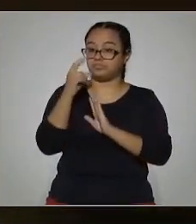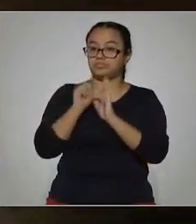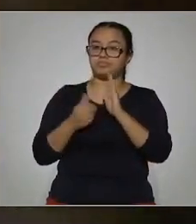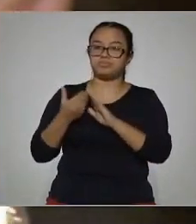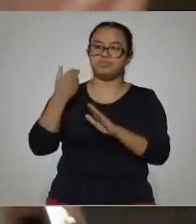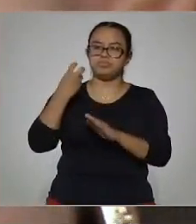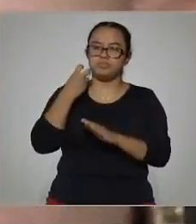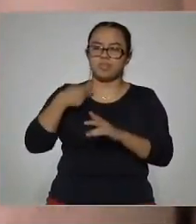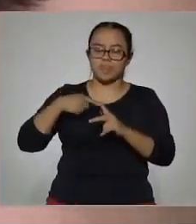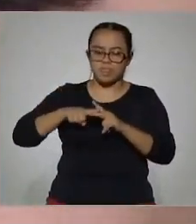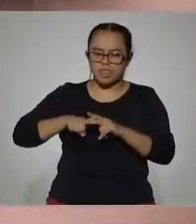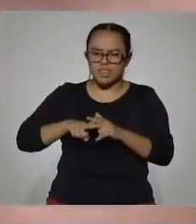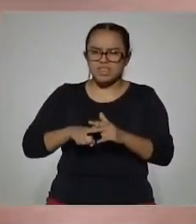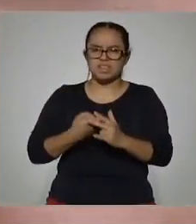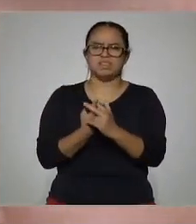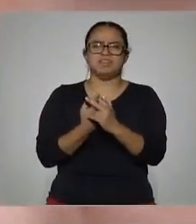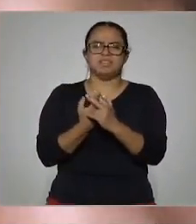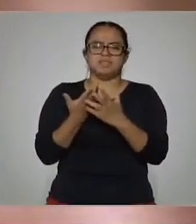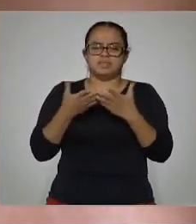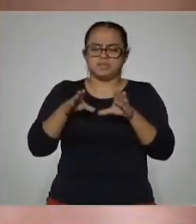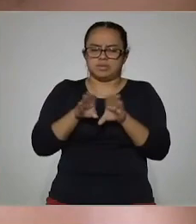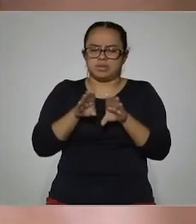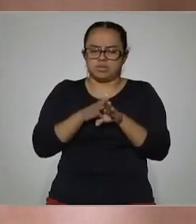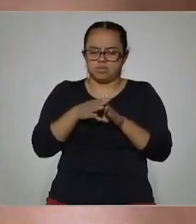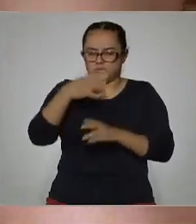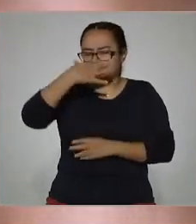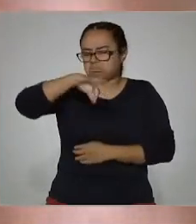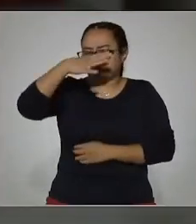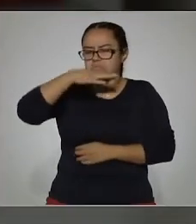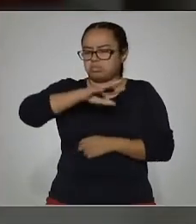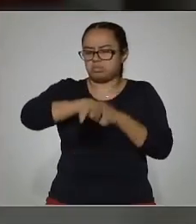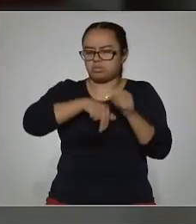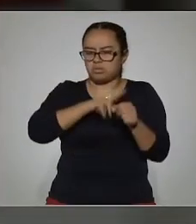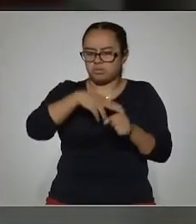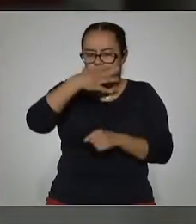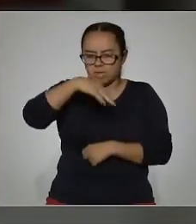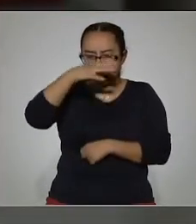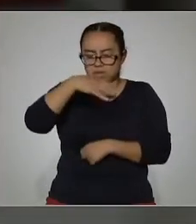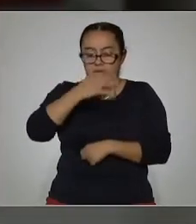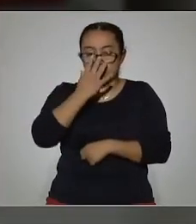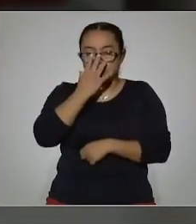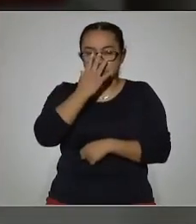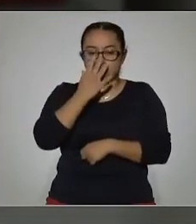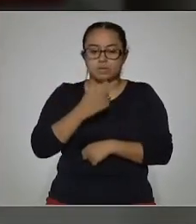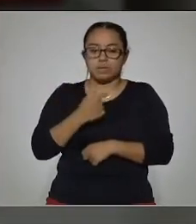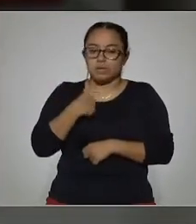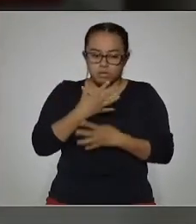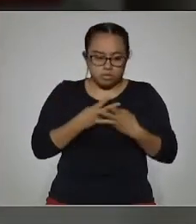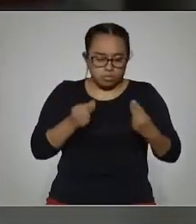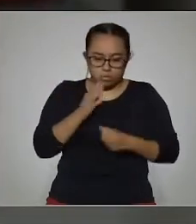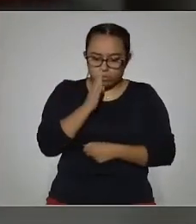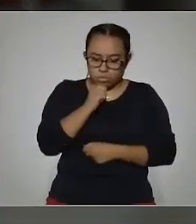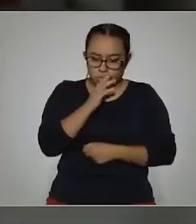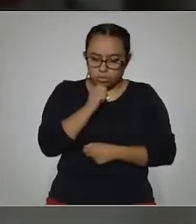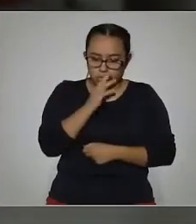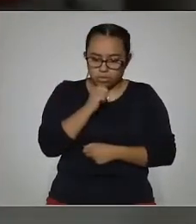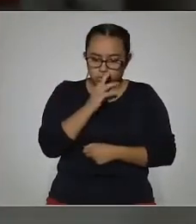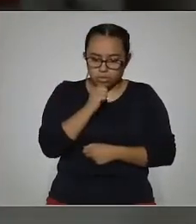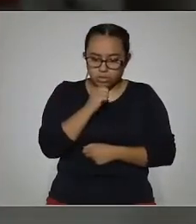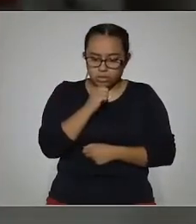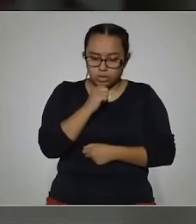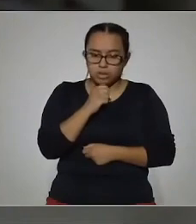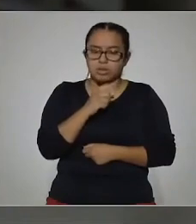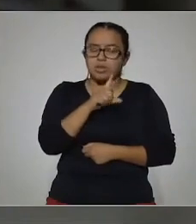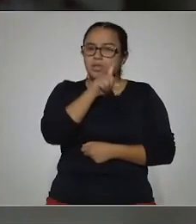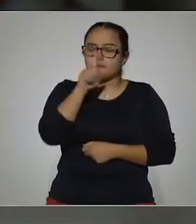comencé con un cuadro de resfriado común y no se me quitaba con nada. Comencé con